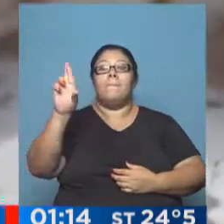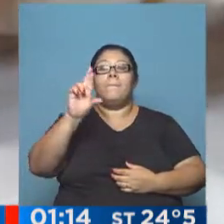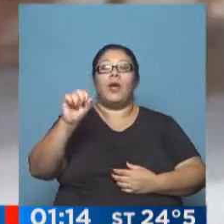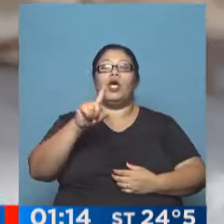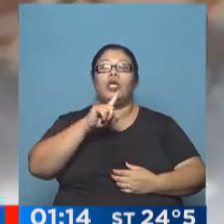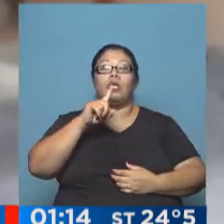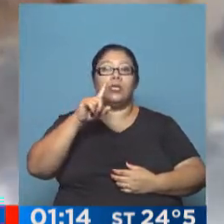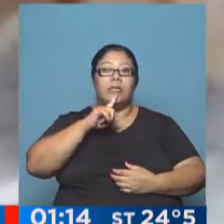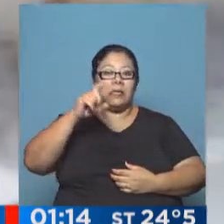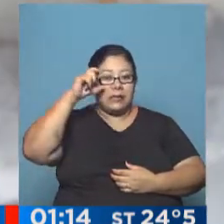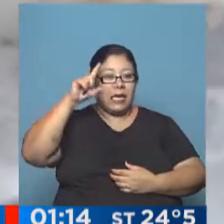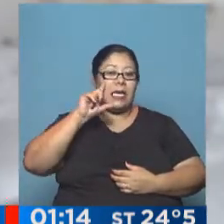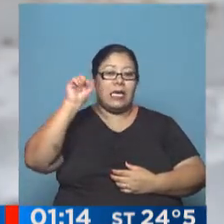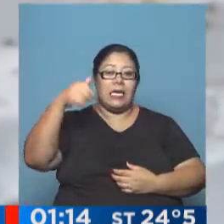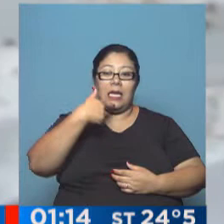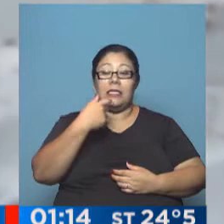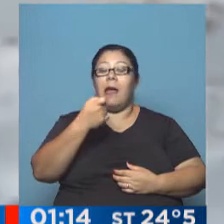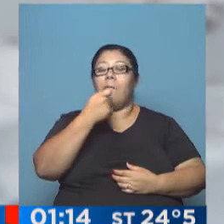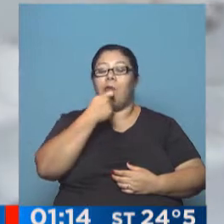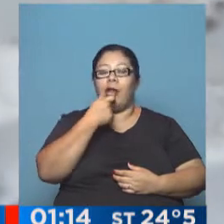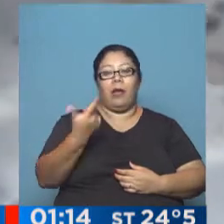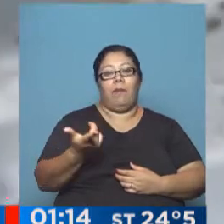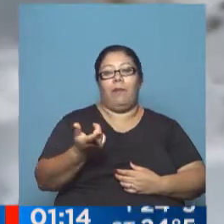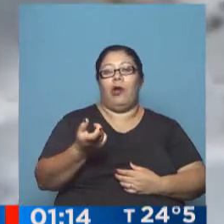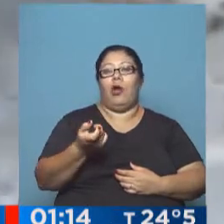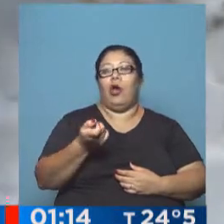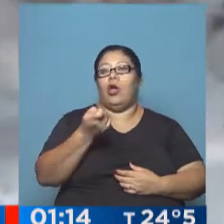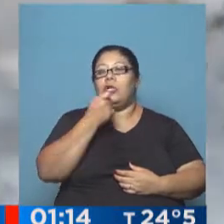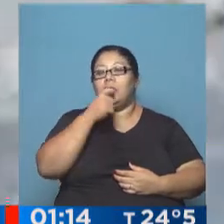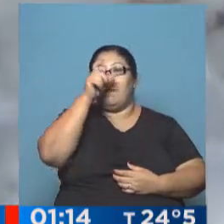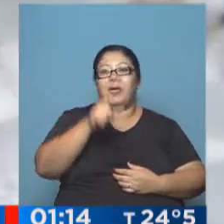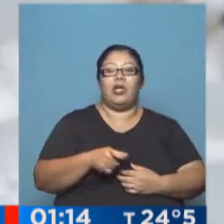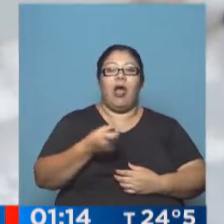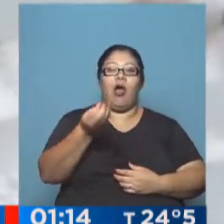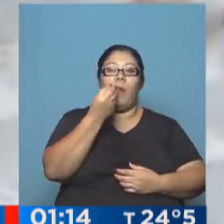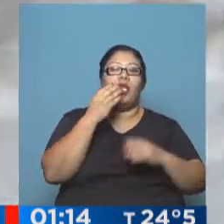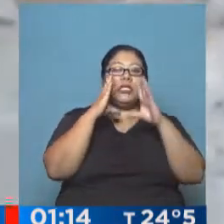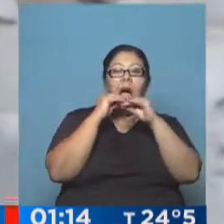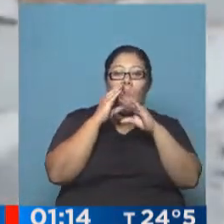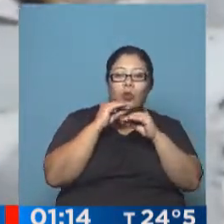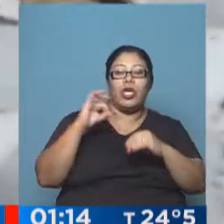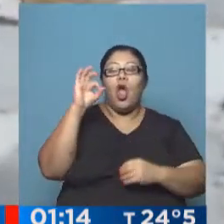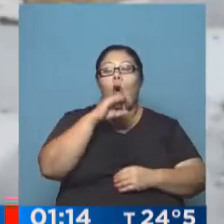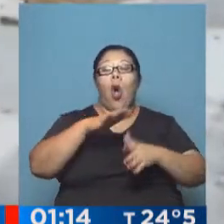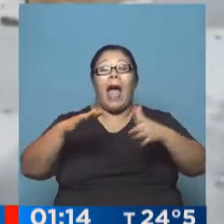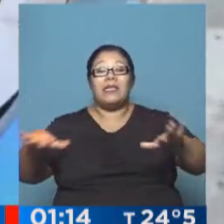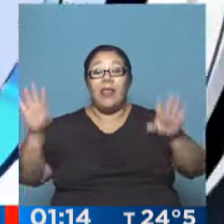comiendo un sándwich, que es una de las cosas más peligrosas, o si está haciendo un asado o cualquier situación.